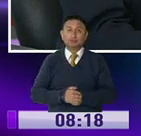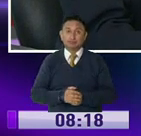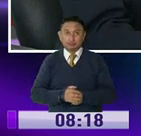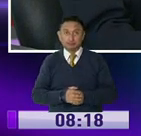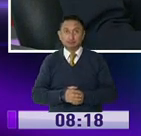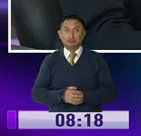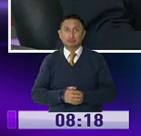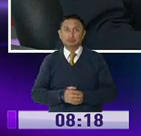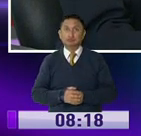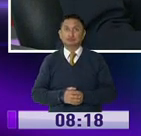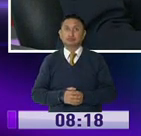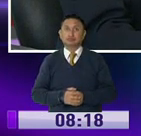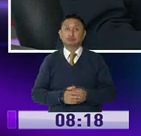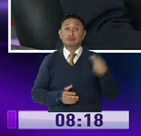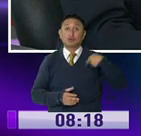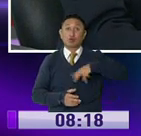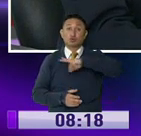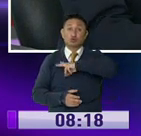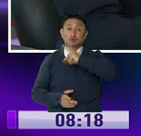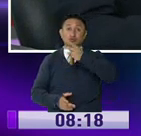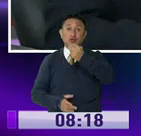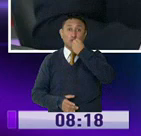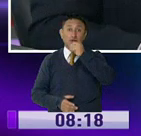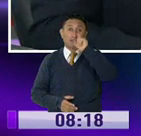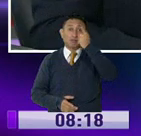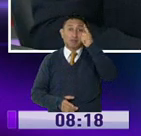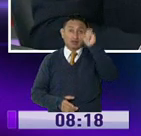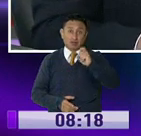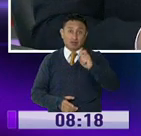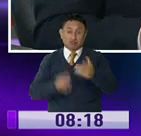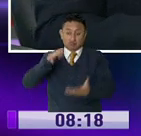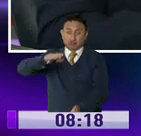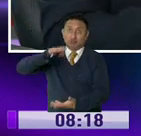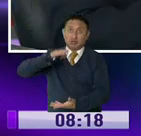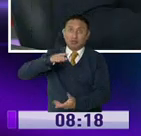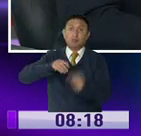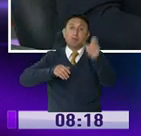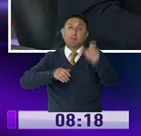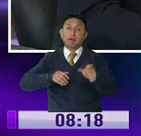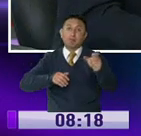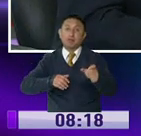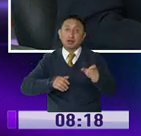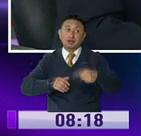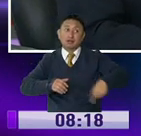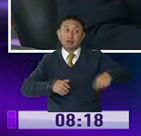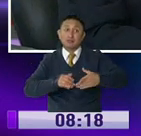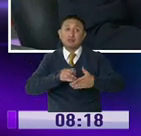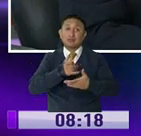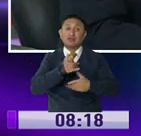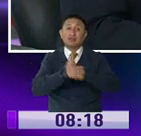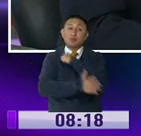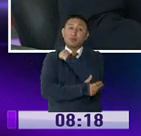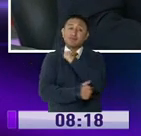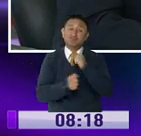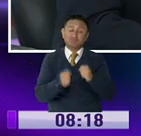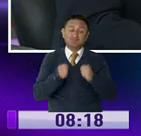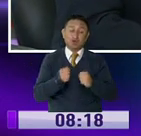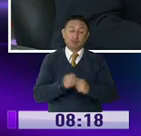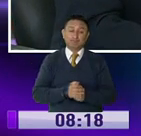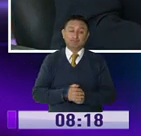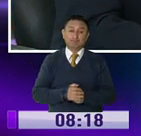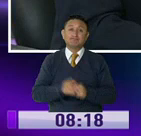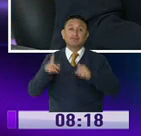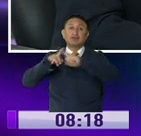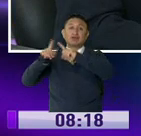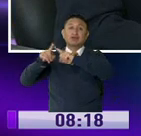Bueno, nosotros estamos entregando víveres de primera necesidad a personas en estado de vulnerabilidad. Se entrega en